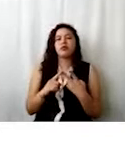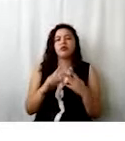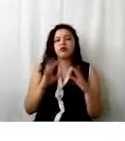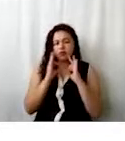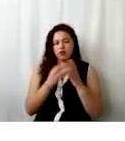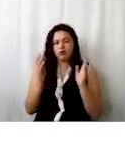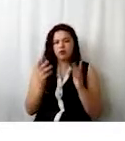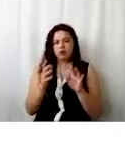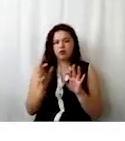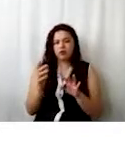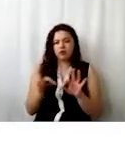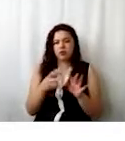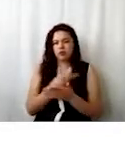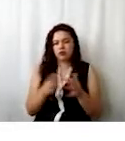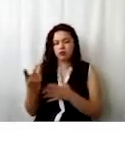programa de trabajo y presupuesto.